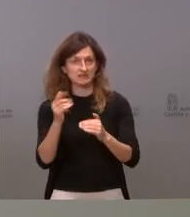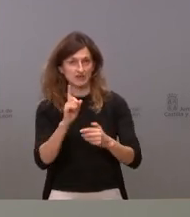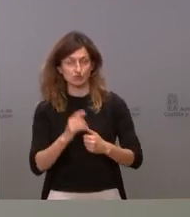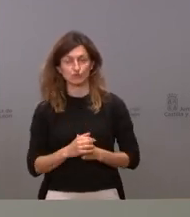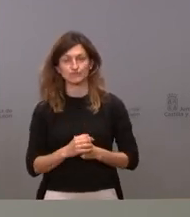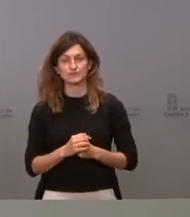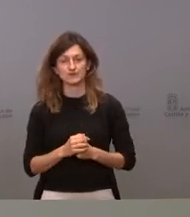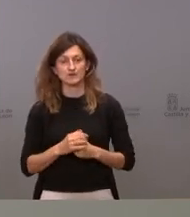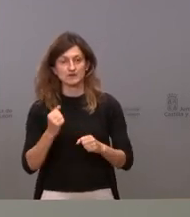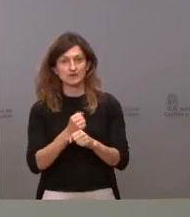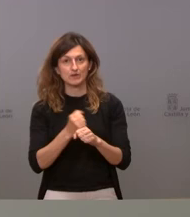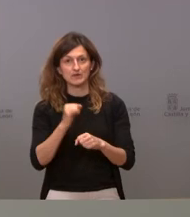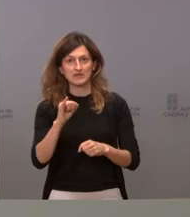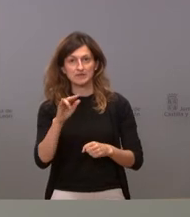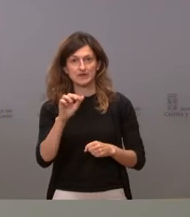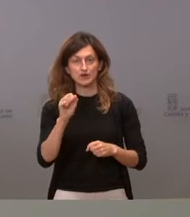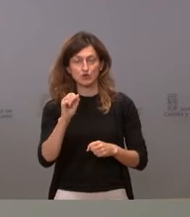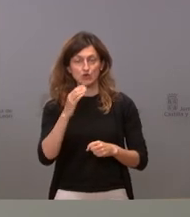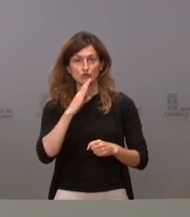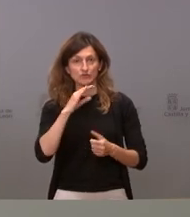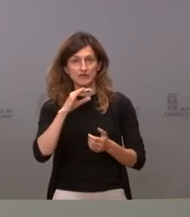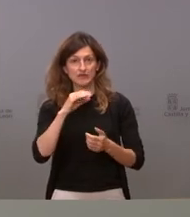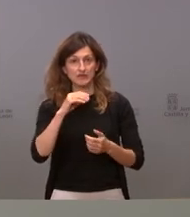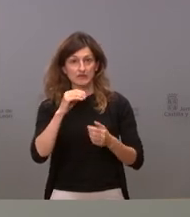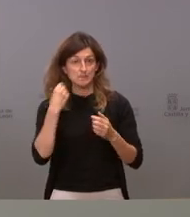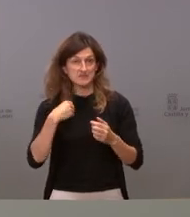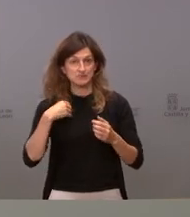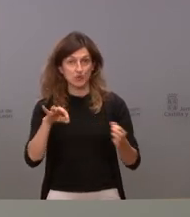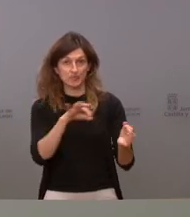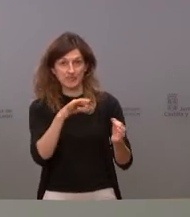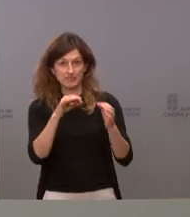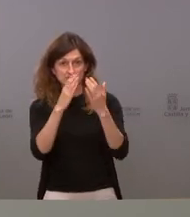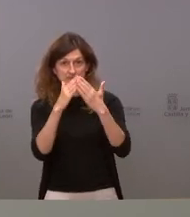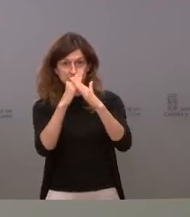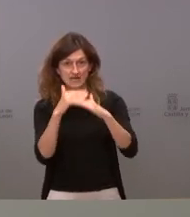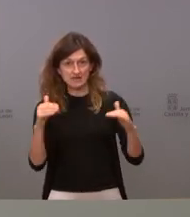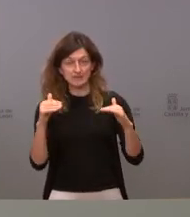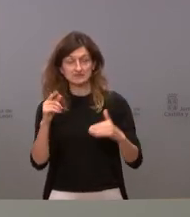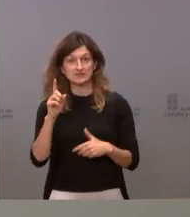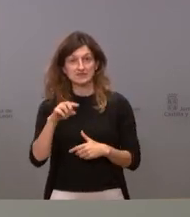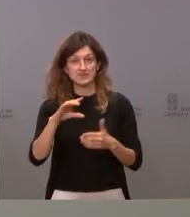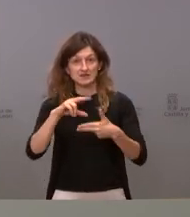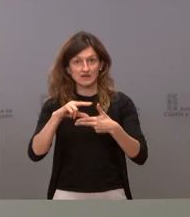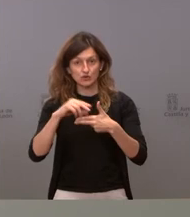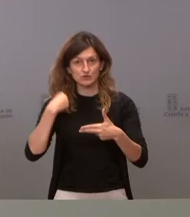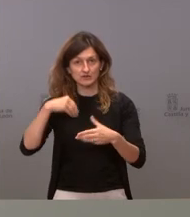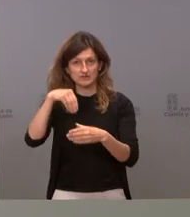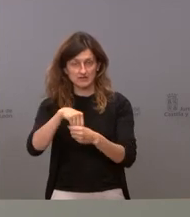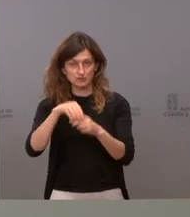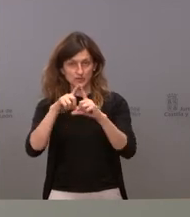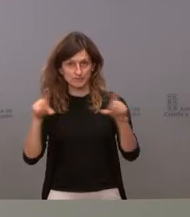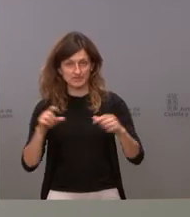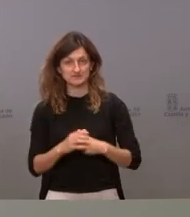trabajadores de IVECO se vacunan en el centro cultural de Miguel de Libes y los trabajadores de Renault serán vacunados en la propia empresa pero